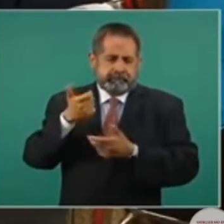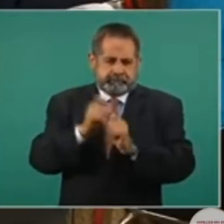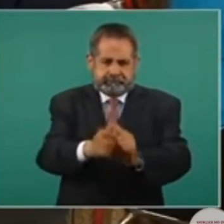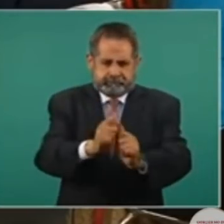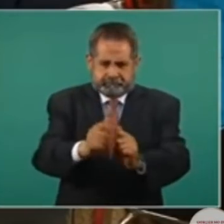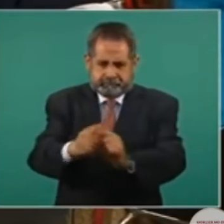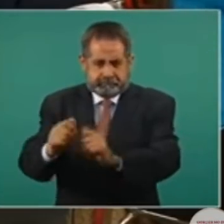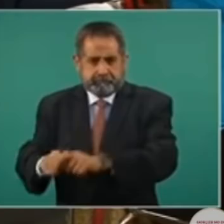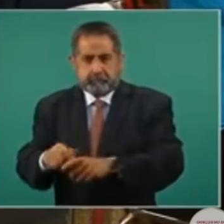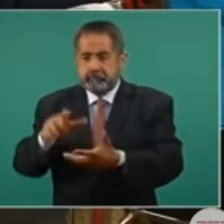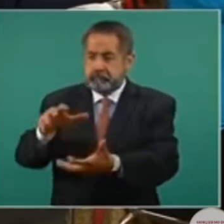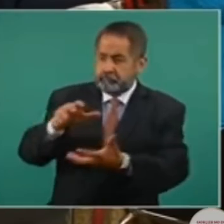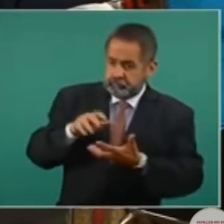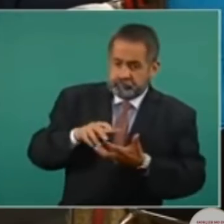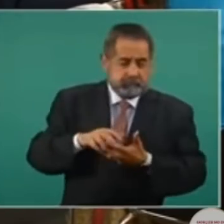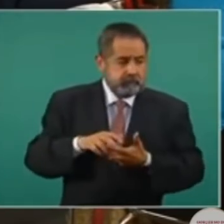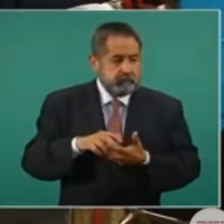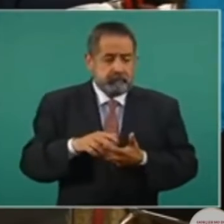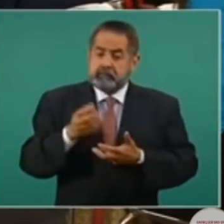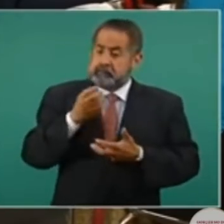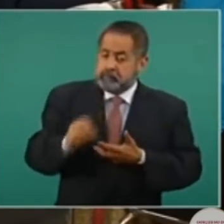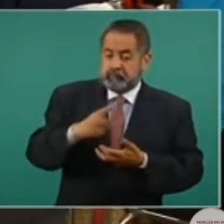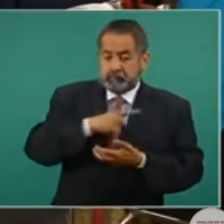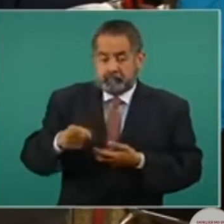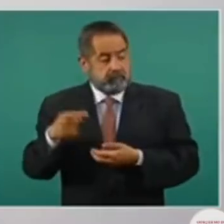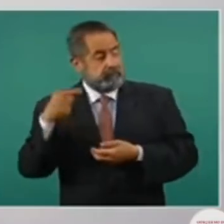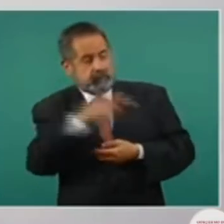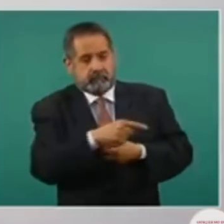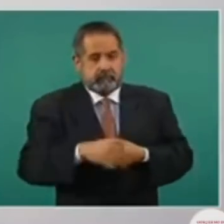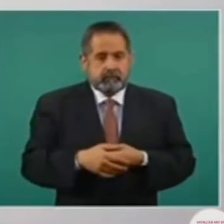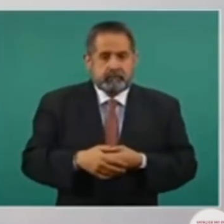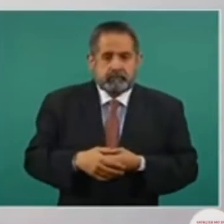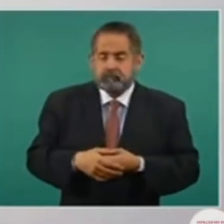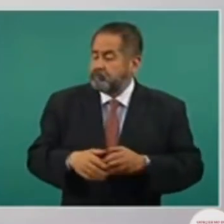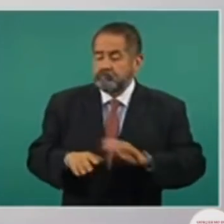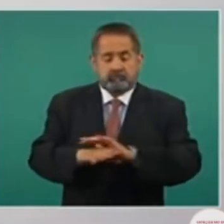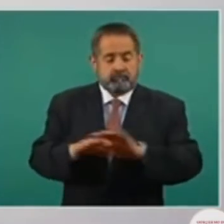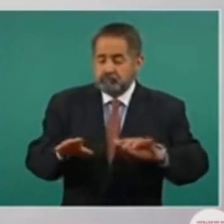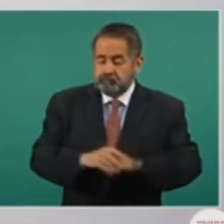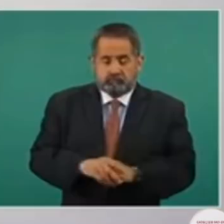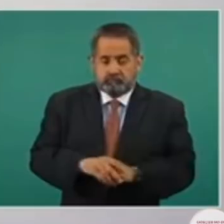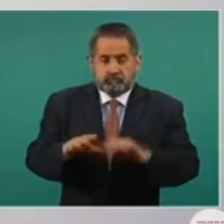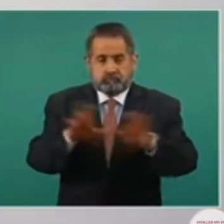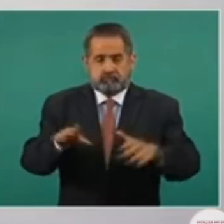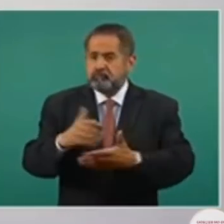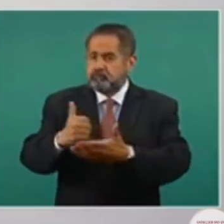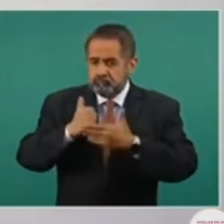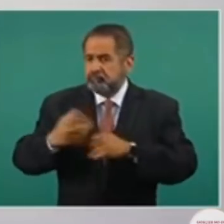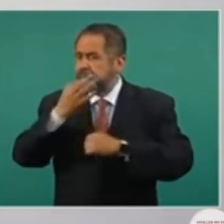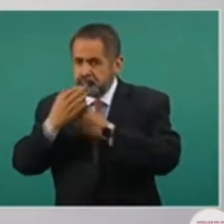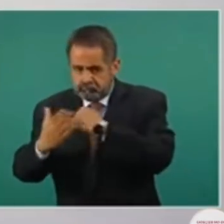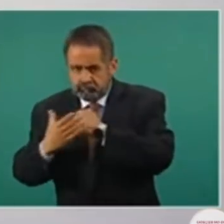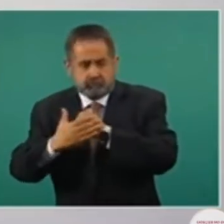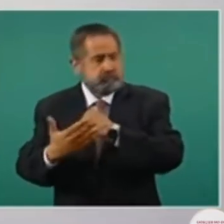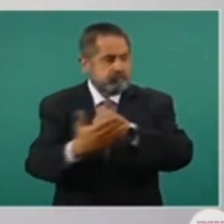Amigos y amigas, vamos a ir a la conferencia del presidente López Obrador, porque hoy alza el tono a